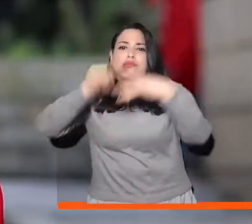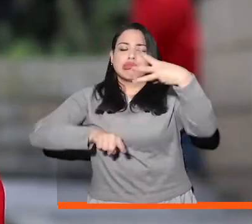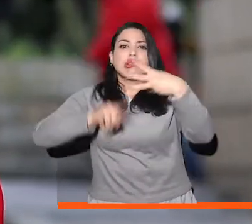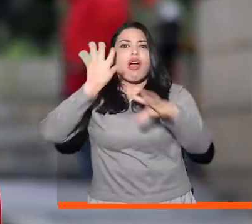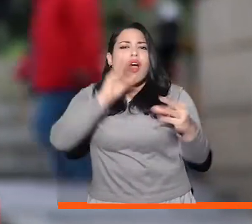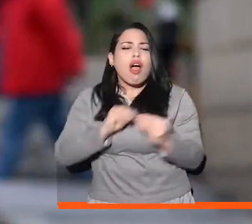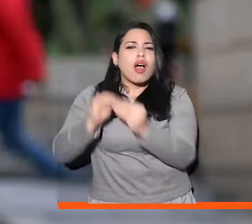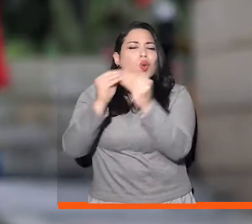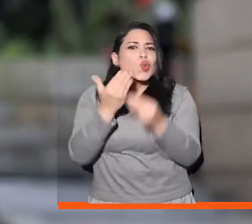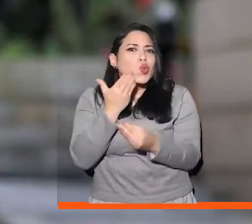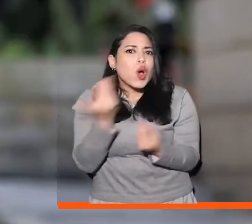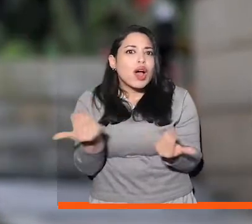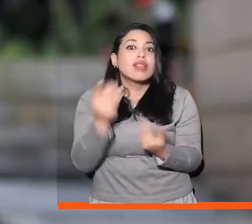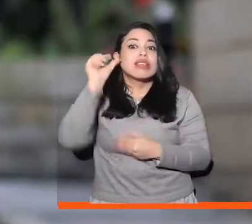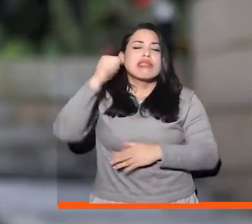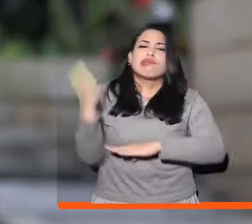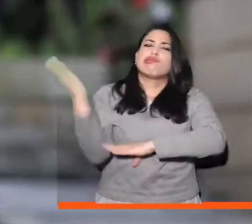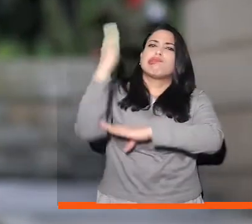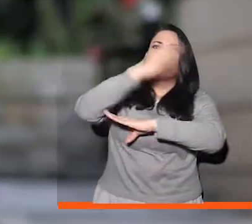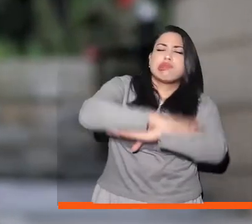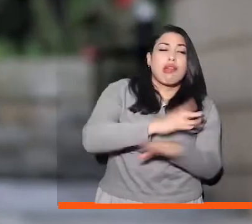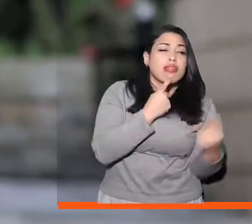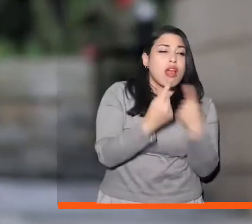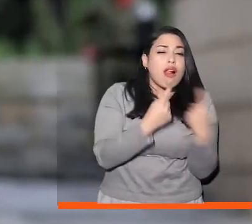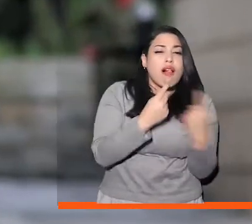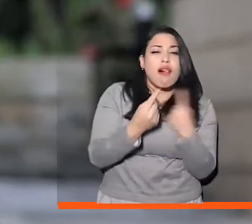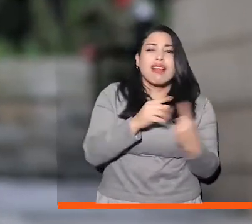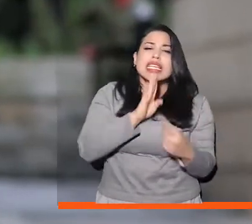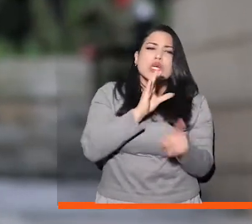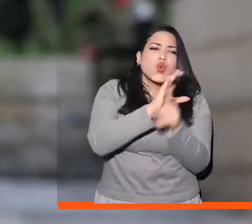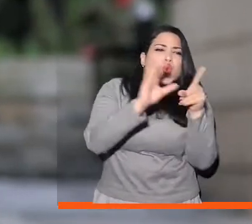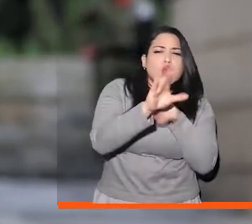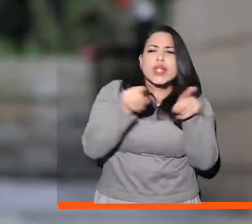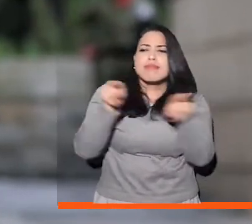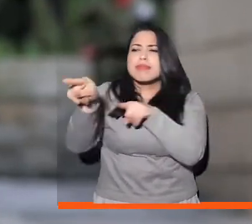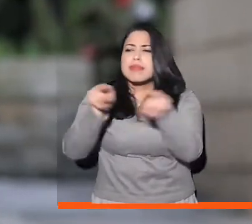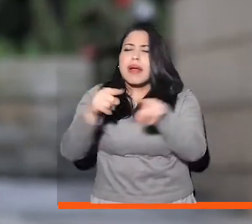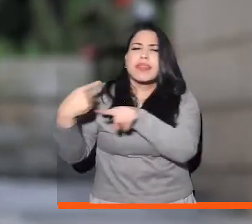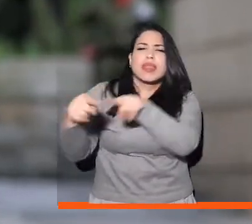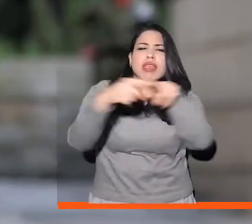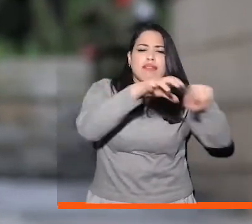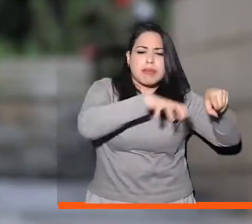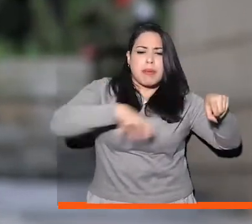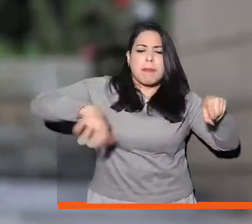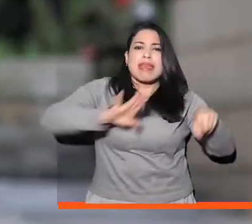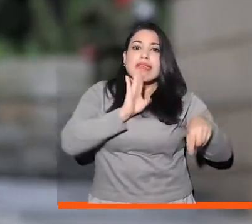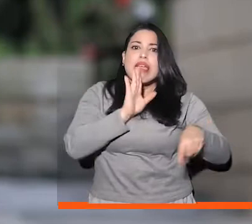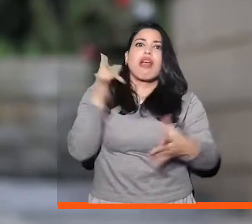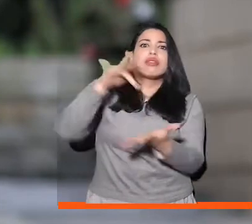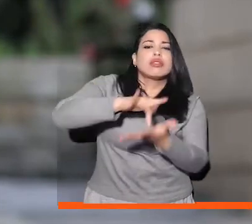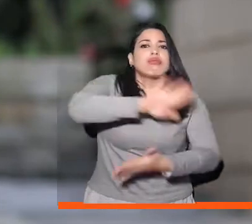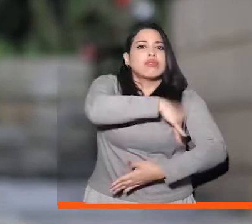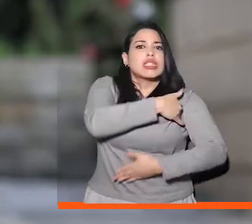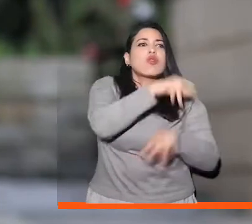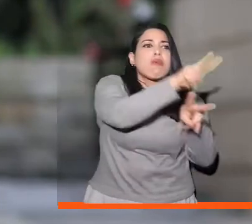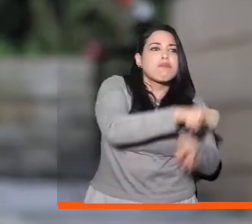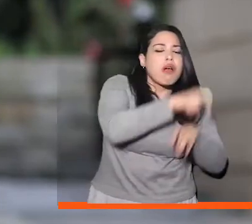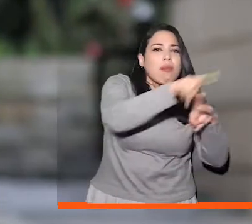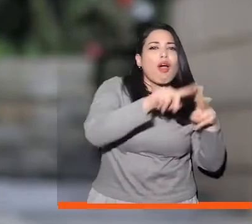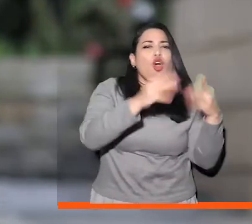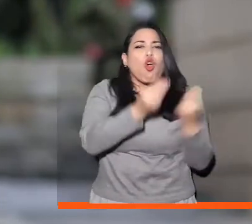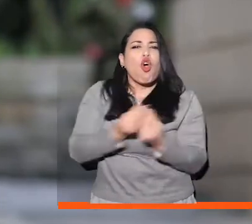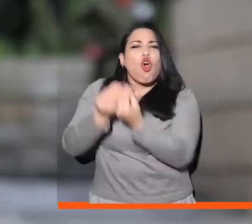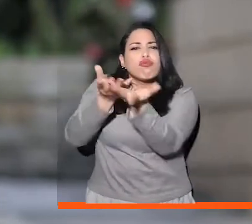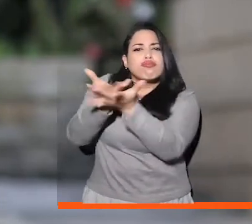Meta Ese acuerdo se da luego de una jornada de diálogo intercultural en el que también participaron el Ministerio de Agricultura